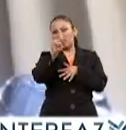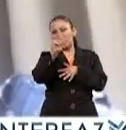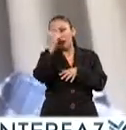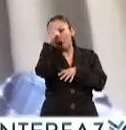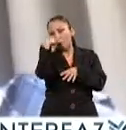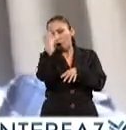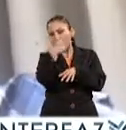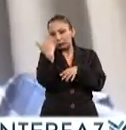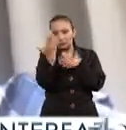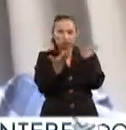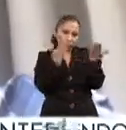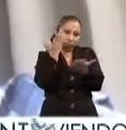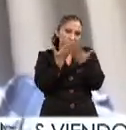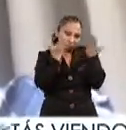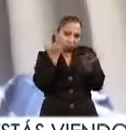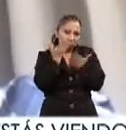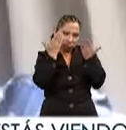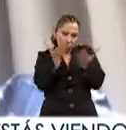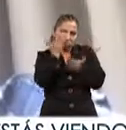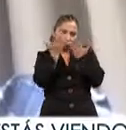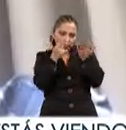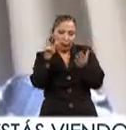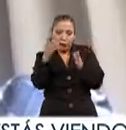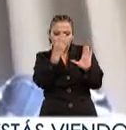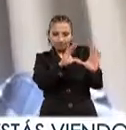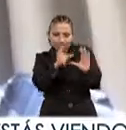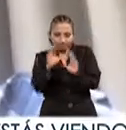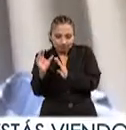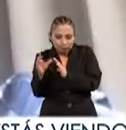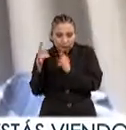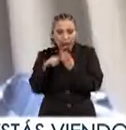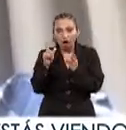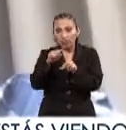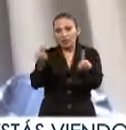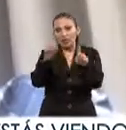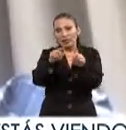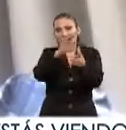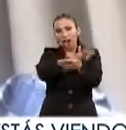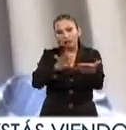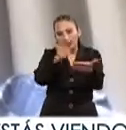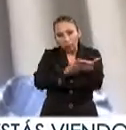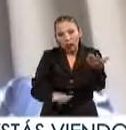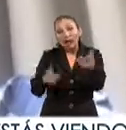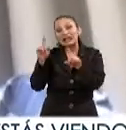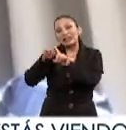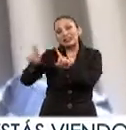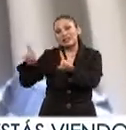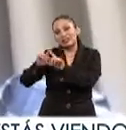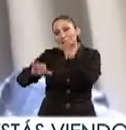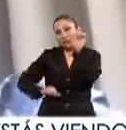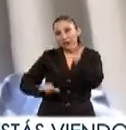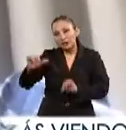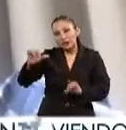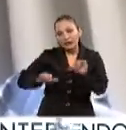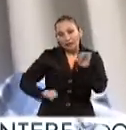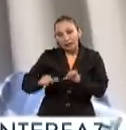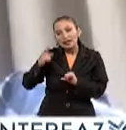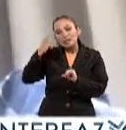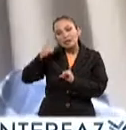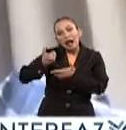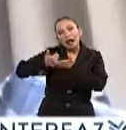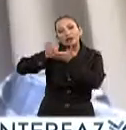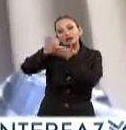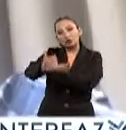horas de formación de capacitación con distintas lecturas y con distintas actividades que